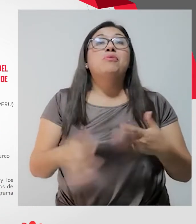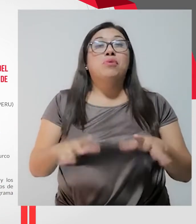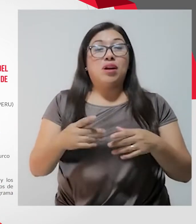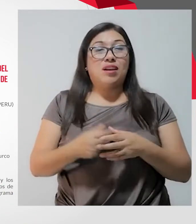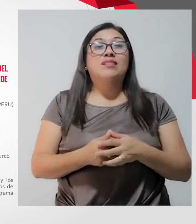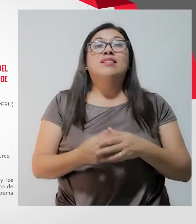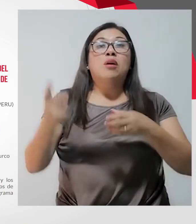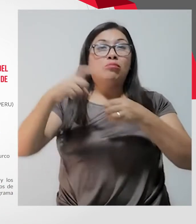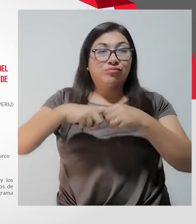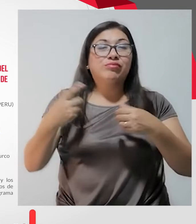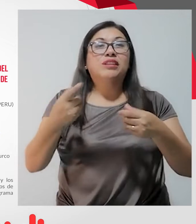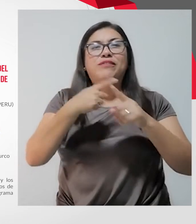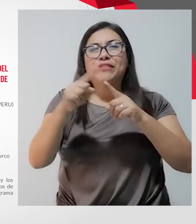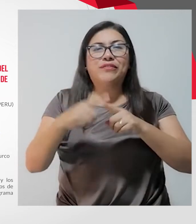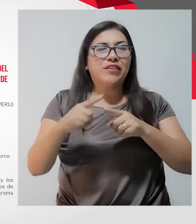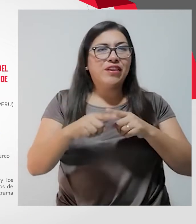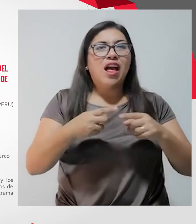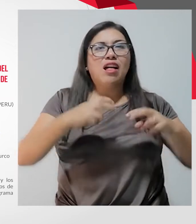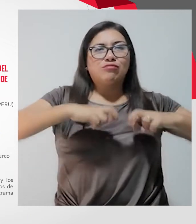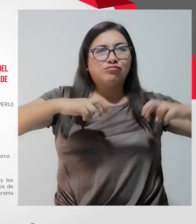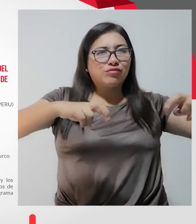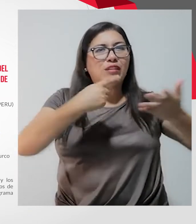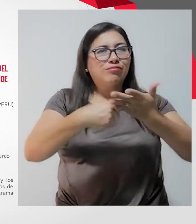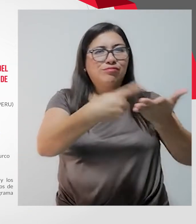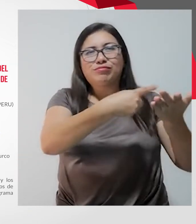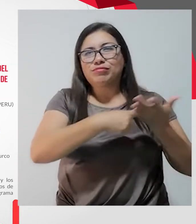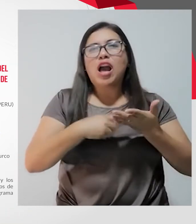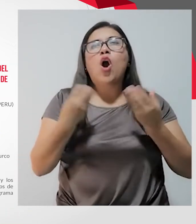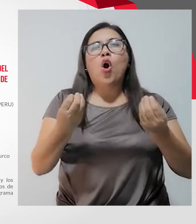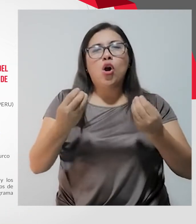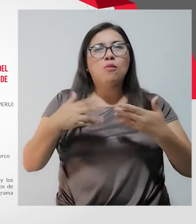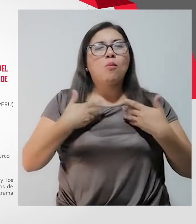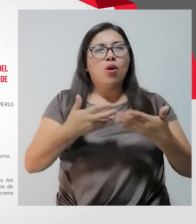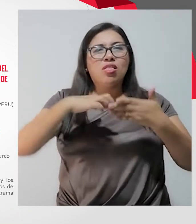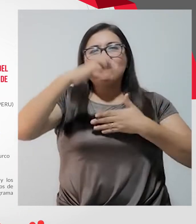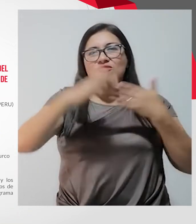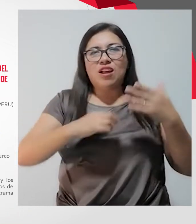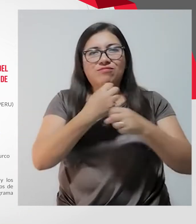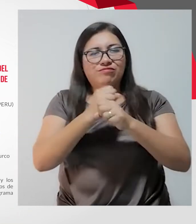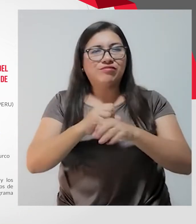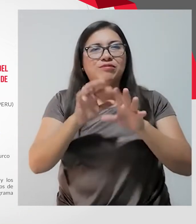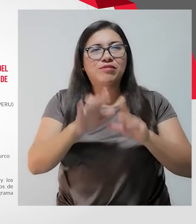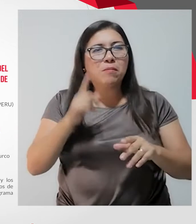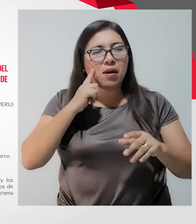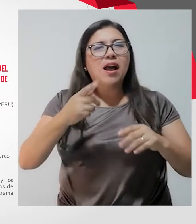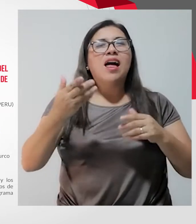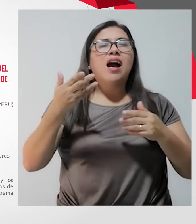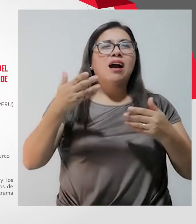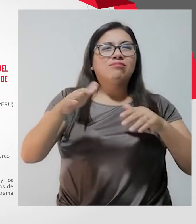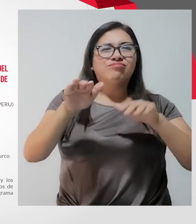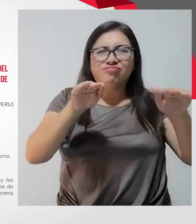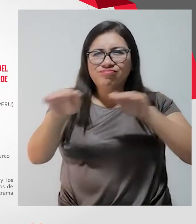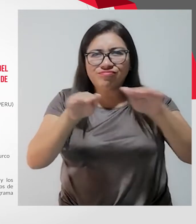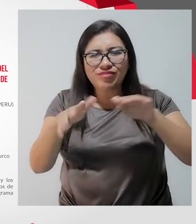realizado diversas mesas de trabajo y han desarrollado el programa El Poder del Deporte para promover la inclusión